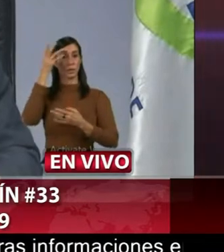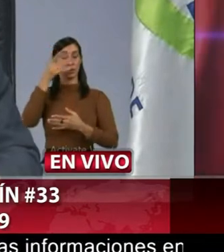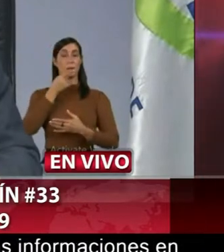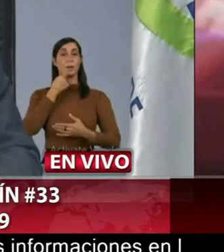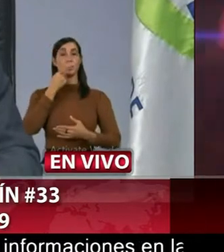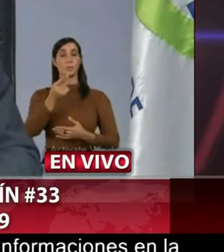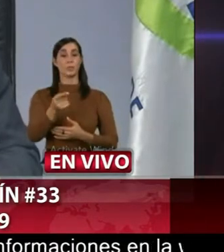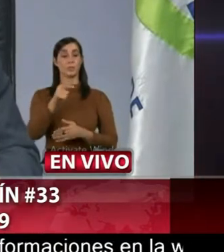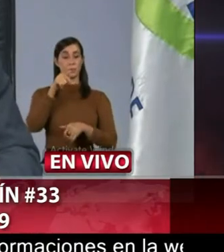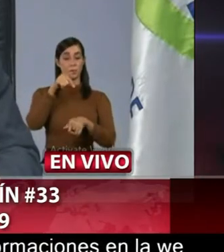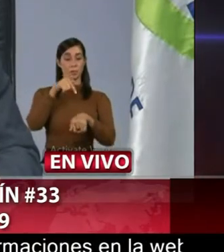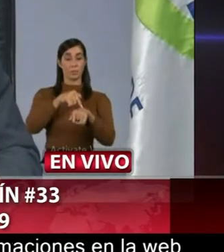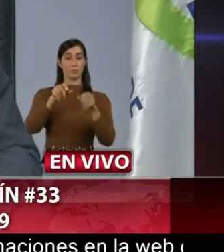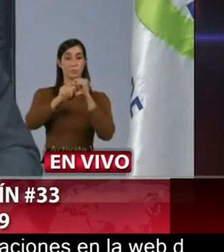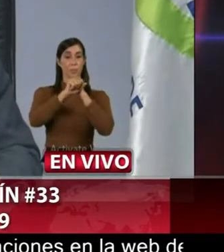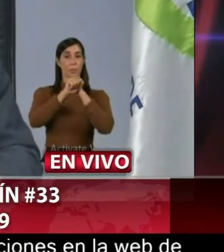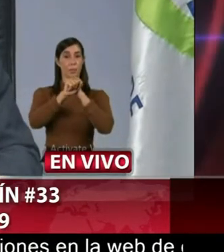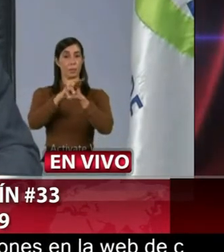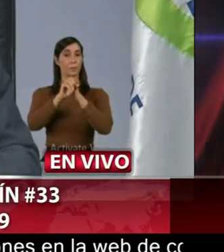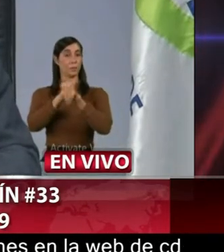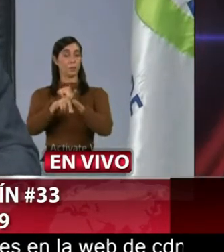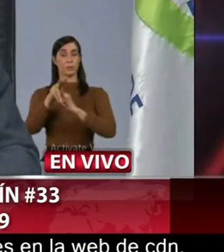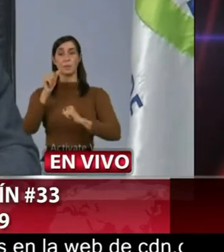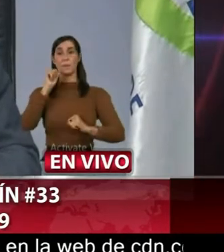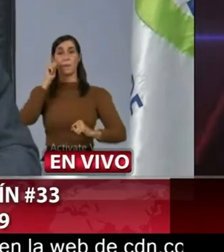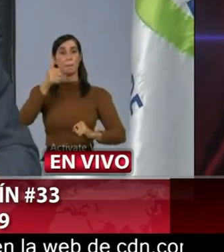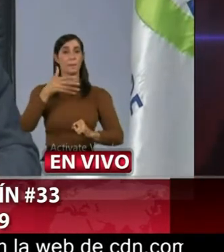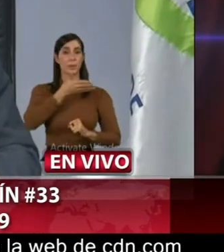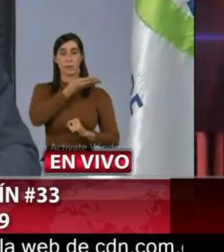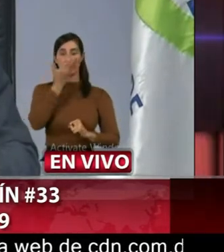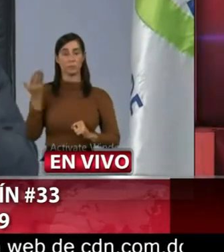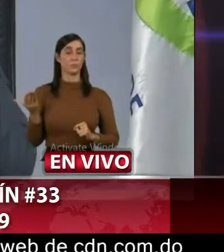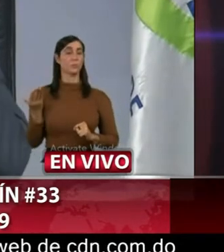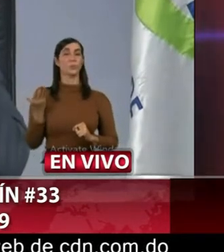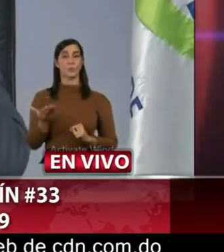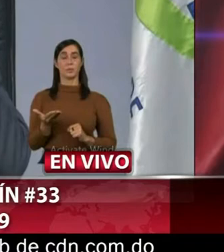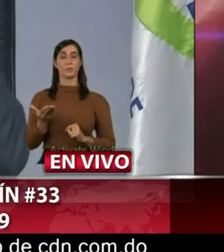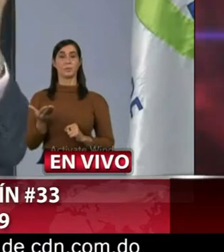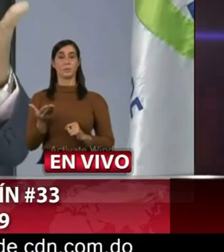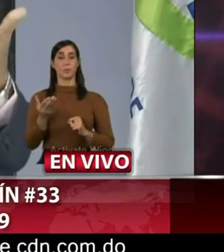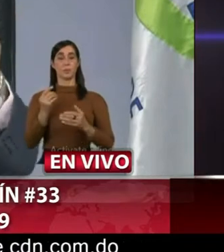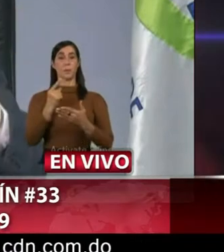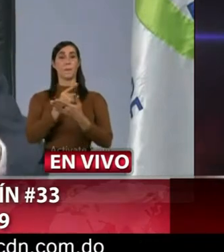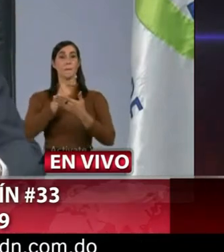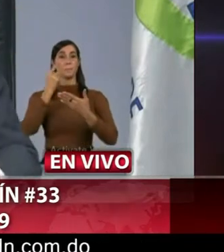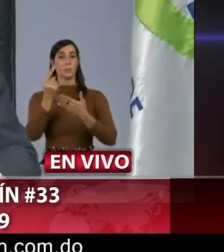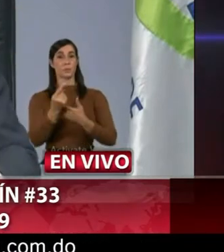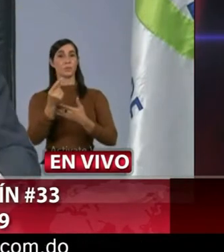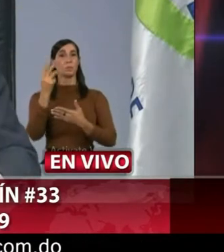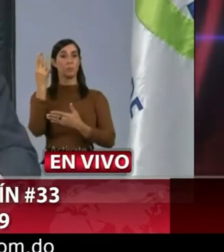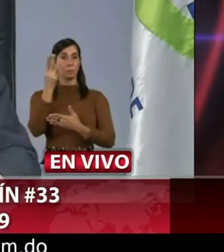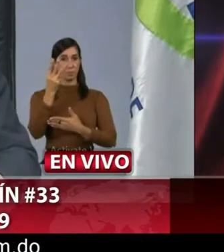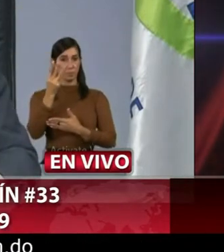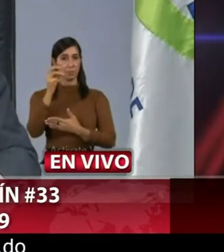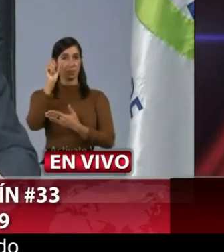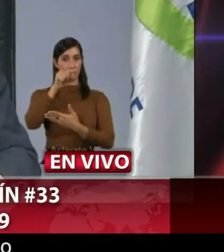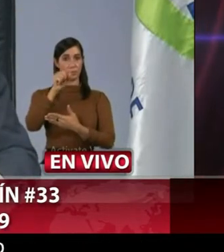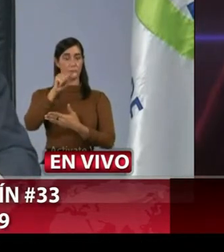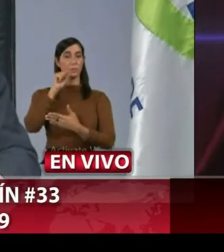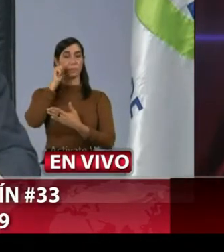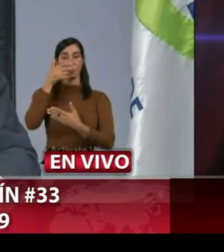la misma no tendrá efecto mañana, sino el siguiente día, el miércoles